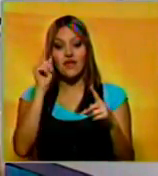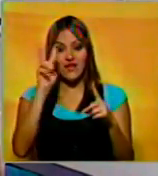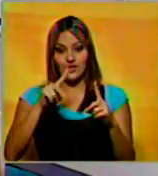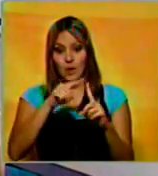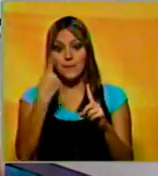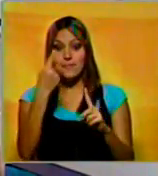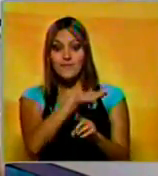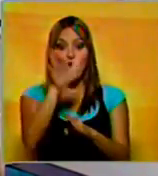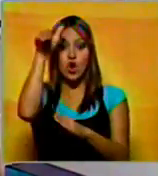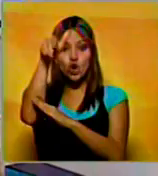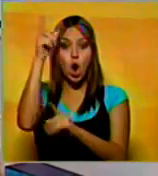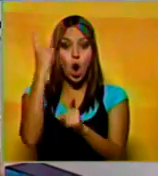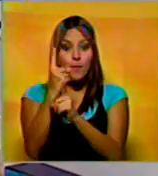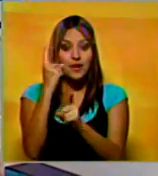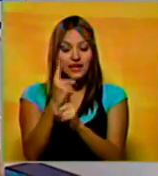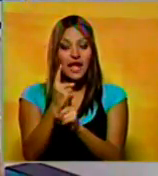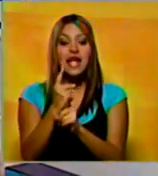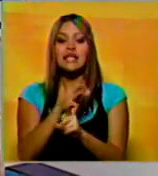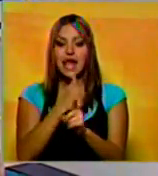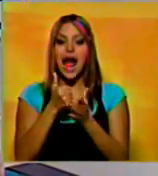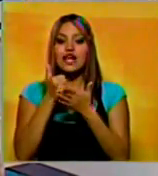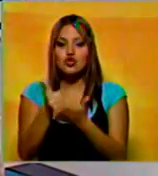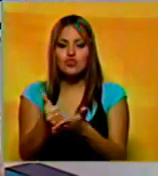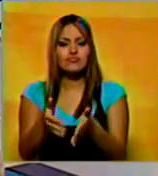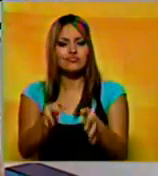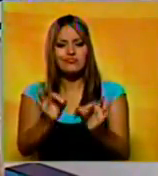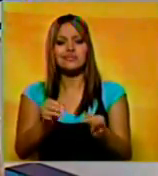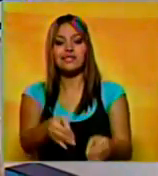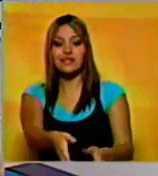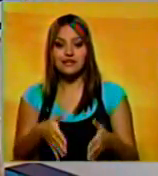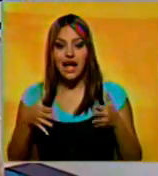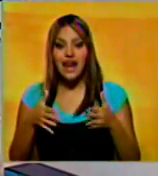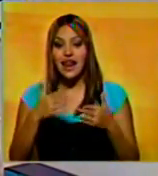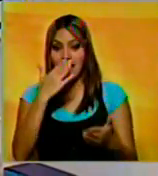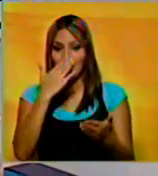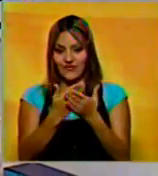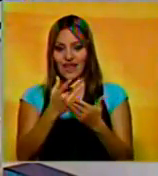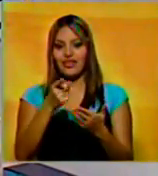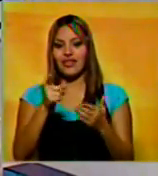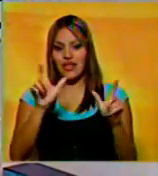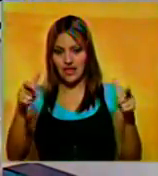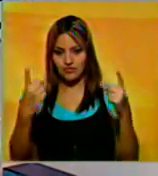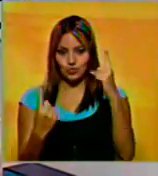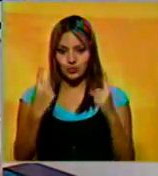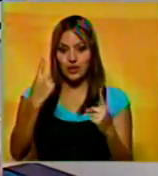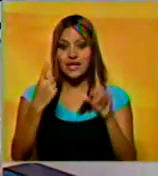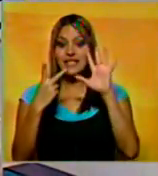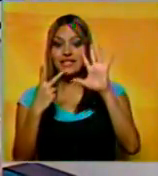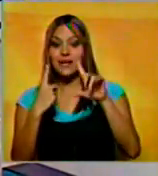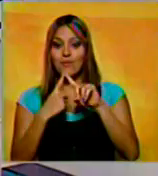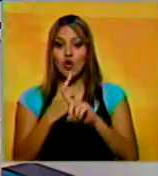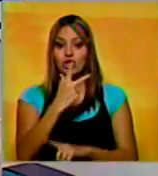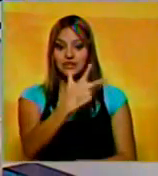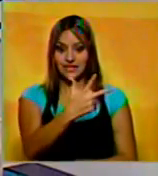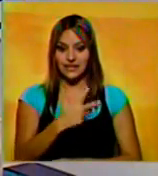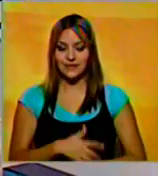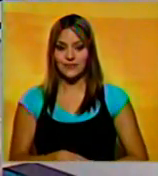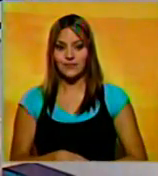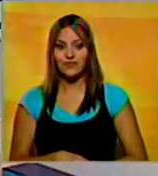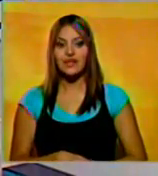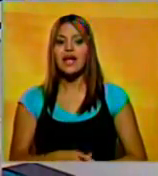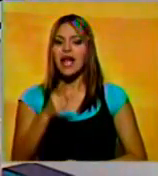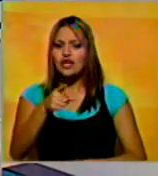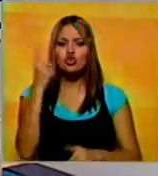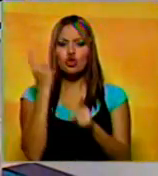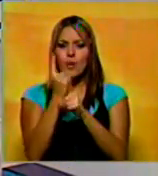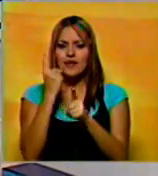su primer honrón de la temporada para impulsar el triunfo de los Tigres de Detroit ante los azulejos de Toronto de 7 carreras por 3. Esto en una